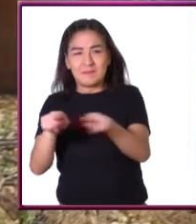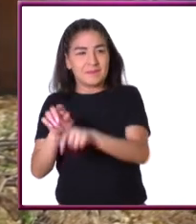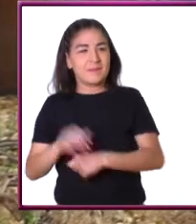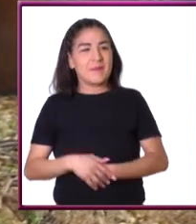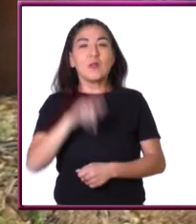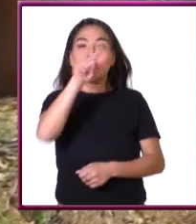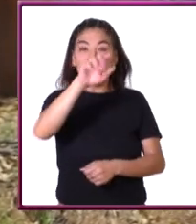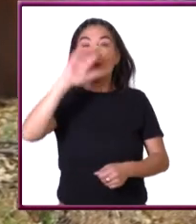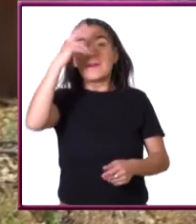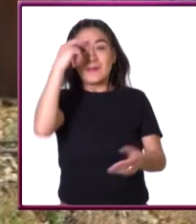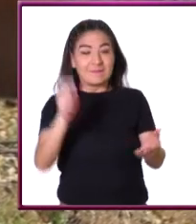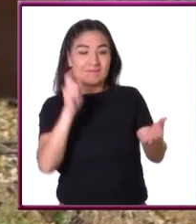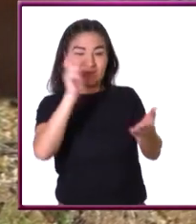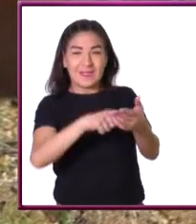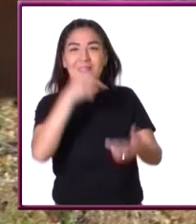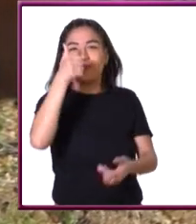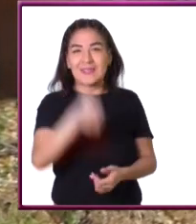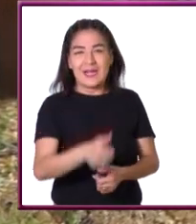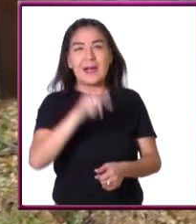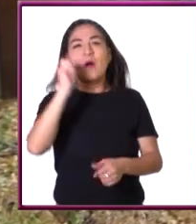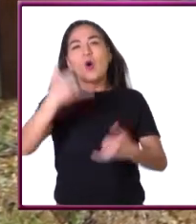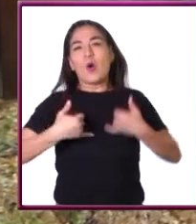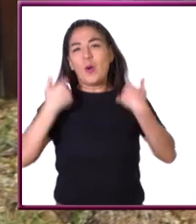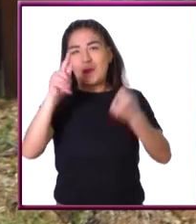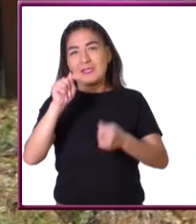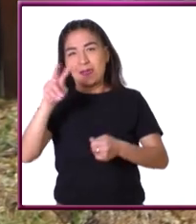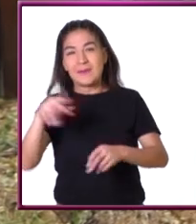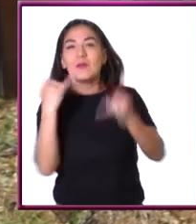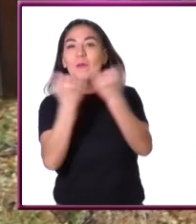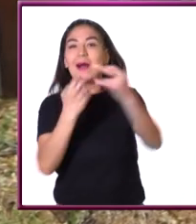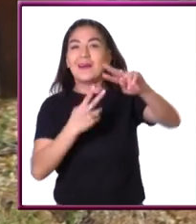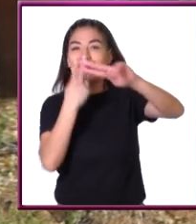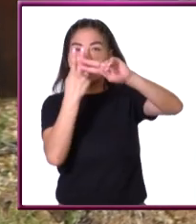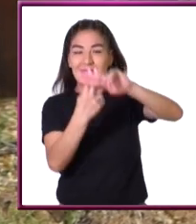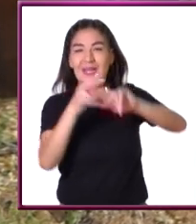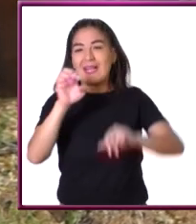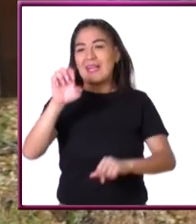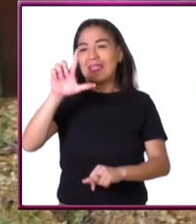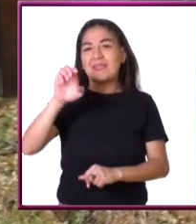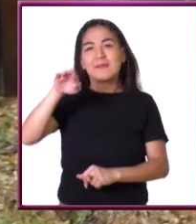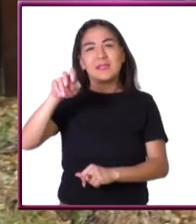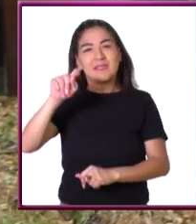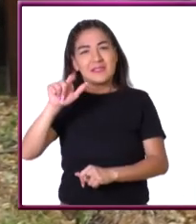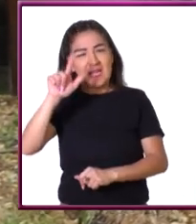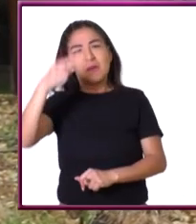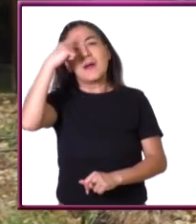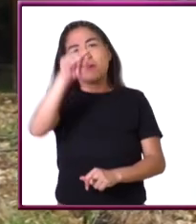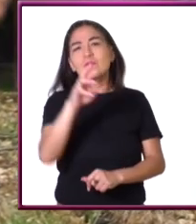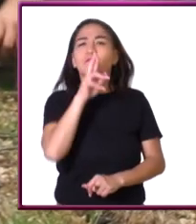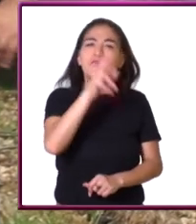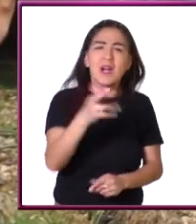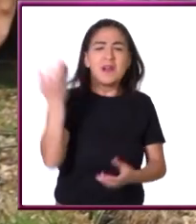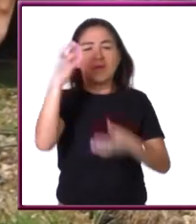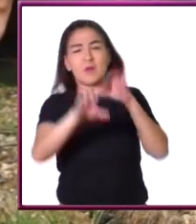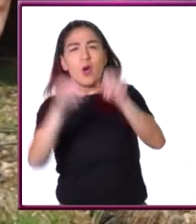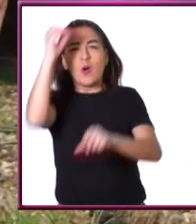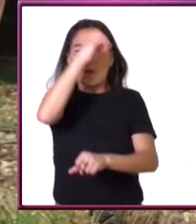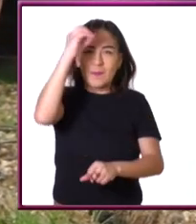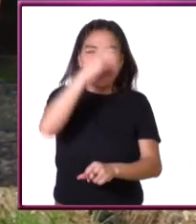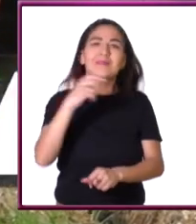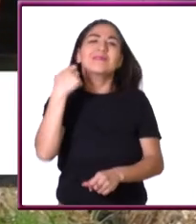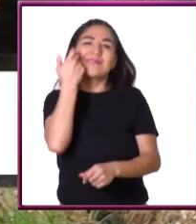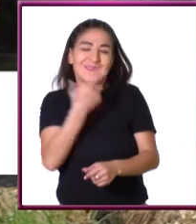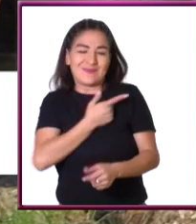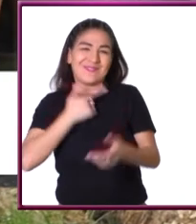me gusta al grupo de Facebook de Jóvenes en TV y usar nuestro querido hashtag Elemental para dejarnos tu respuesta o cualquier comentario nos dará